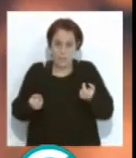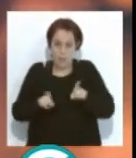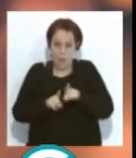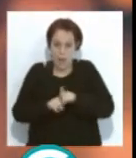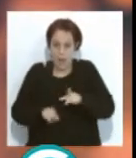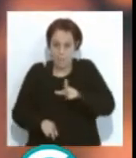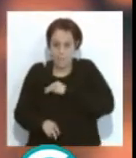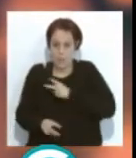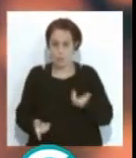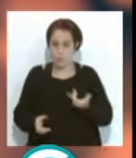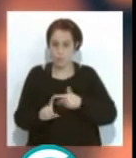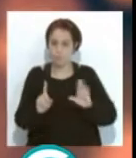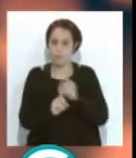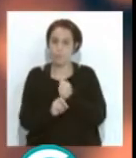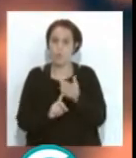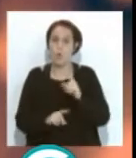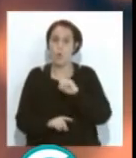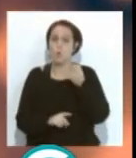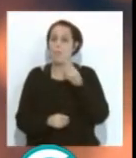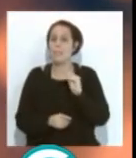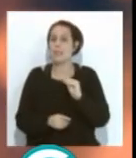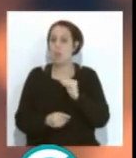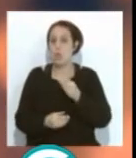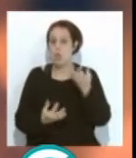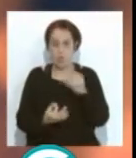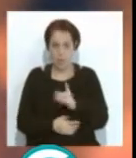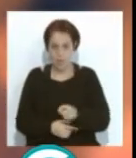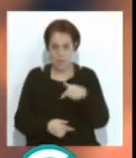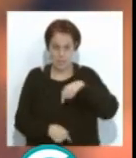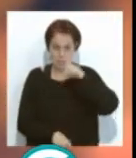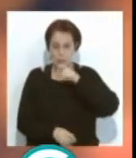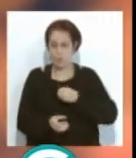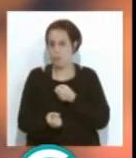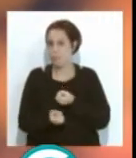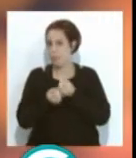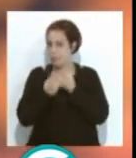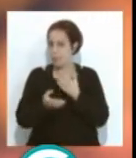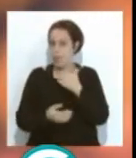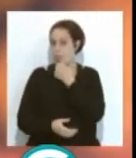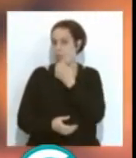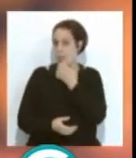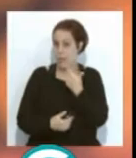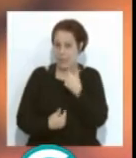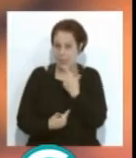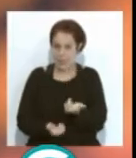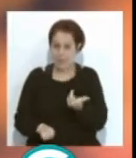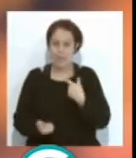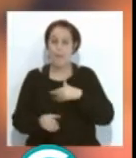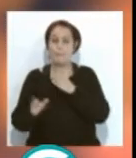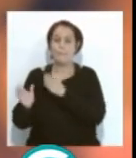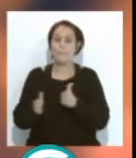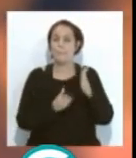que tú consigues y no dar un pase más o deberían darse. Este año lo comentábamos alguna vez así de broma, que deberíamos dar pases honoríficos.